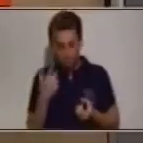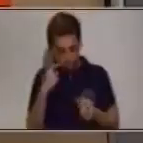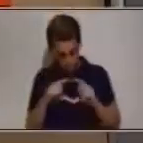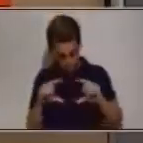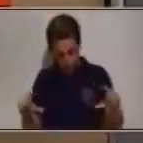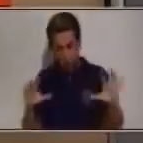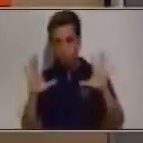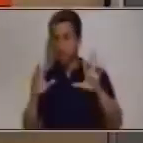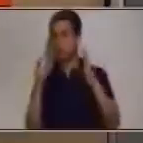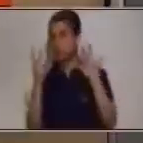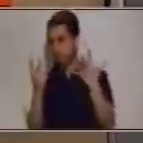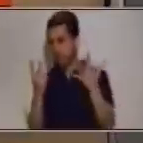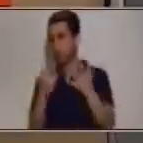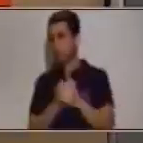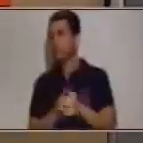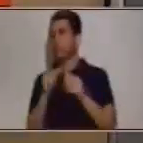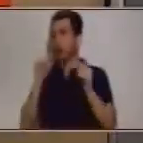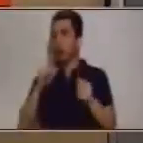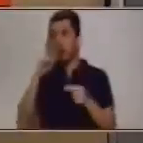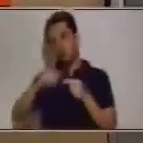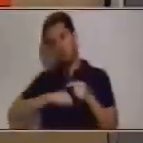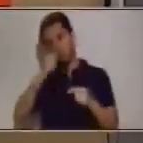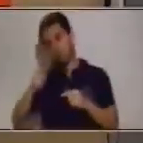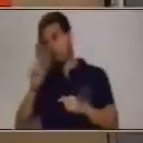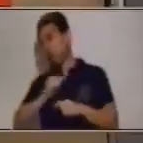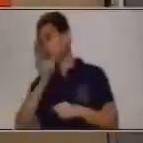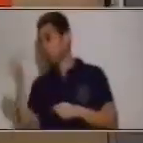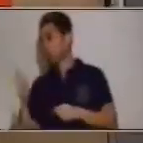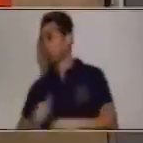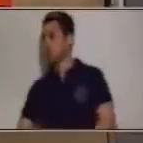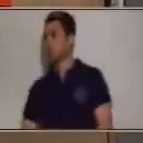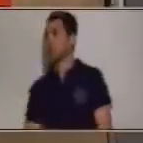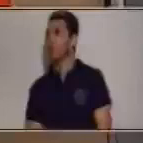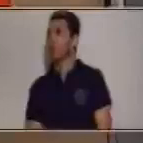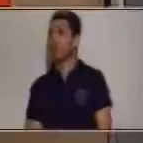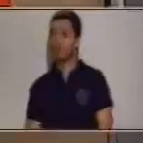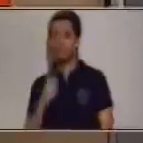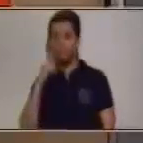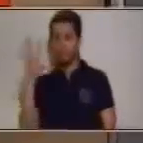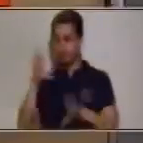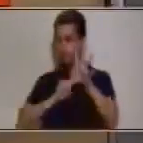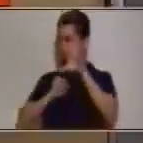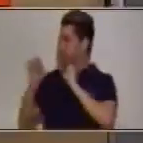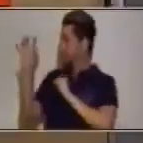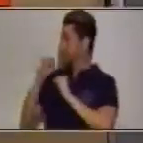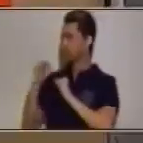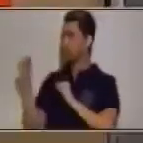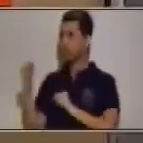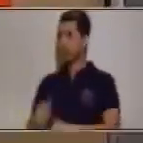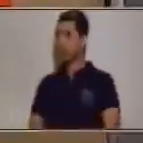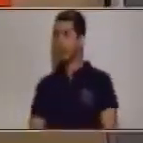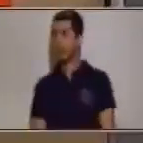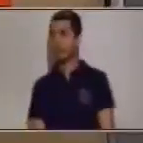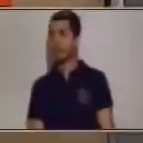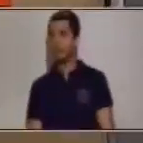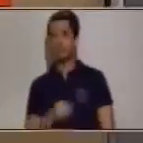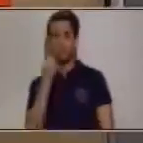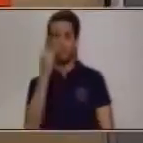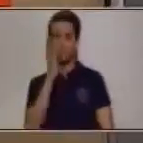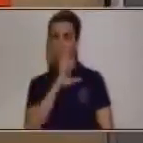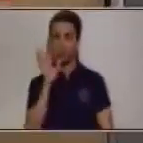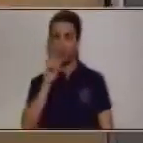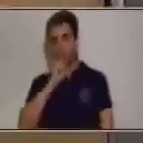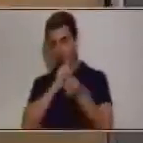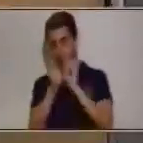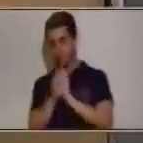correspondientes. ¿Qué te parece si pasamos a la siguiente? Muy bien, vamos a quitar entonces nuestros numeritos de esta parte,